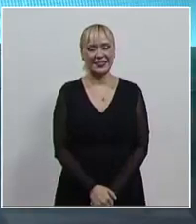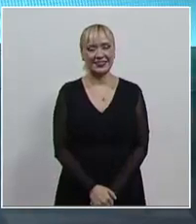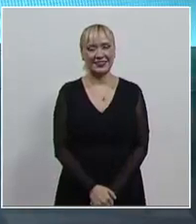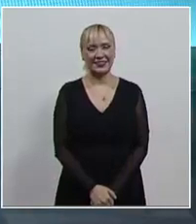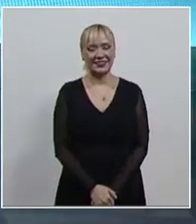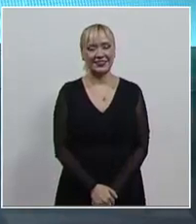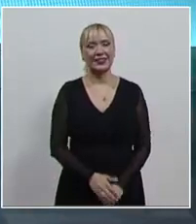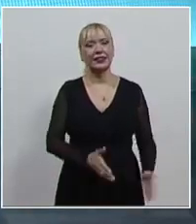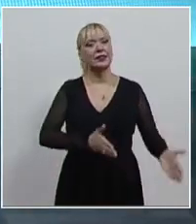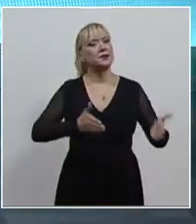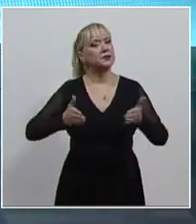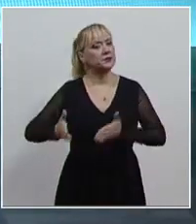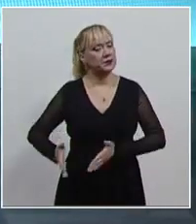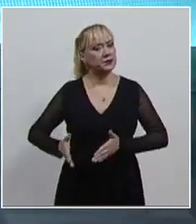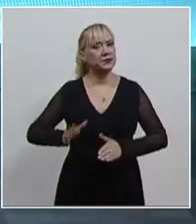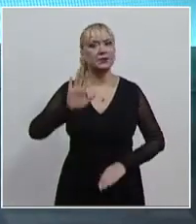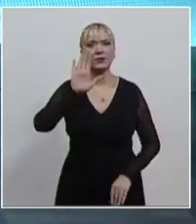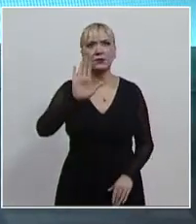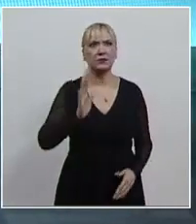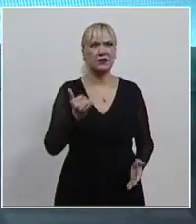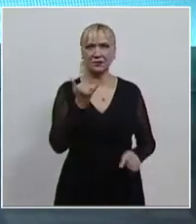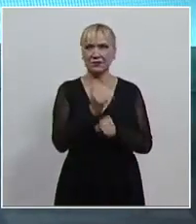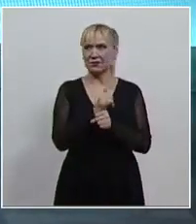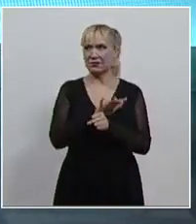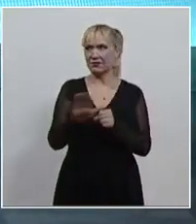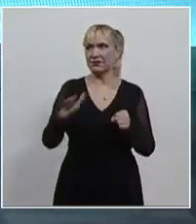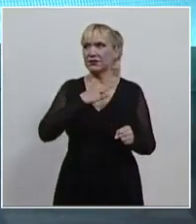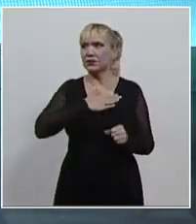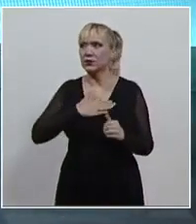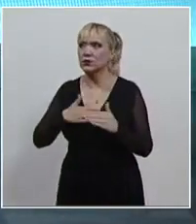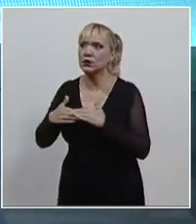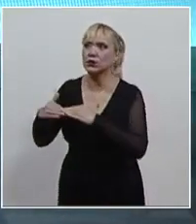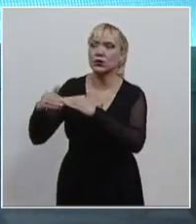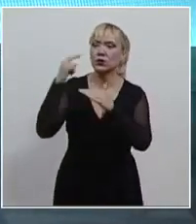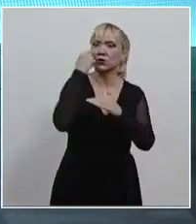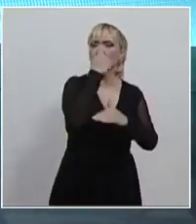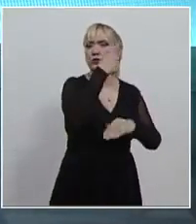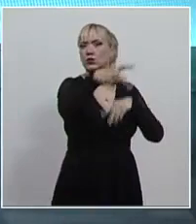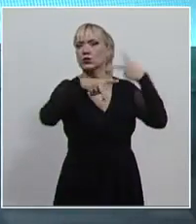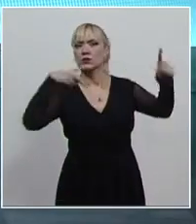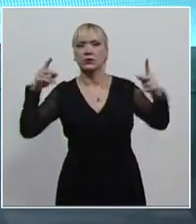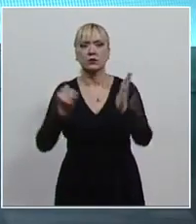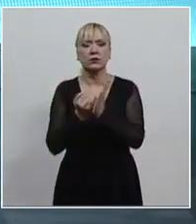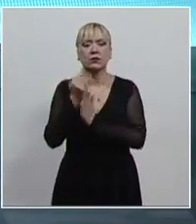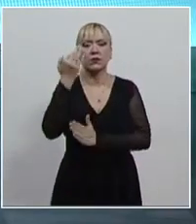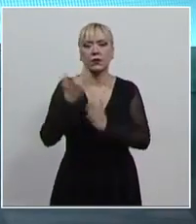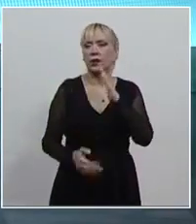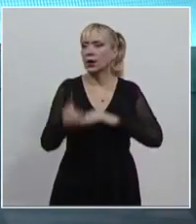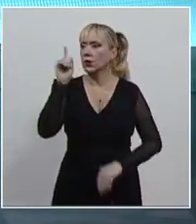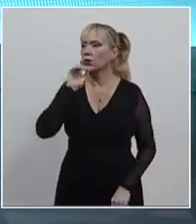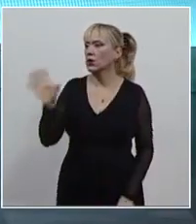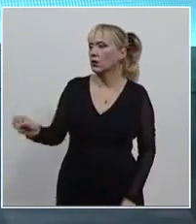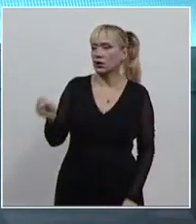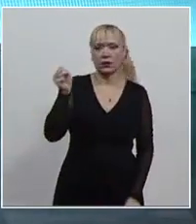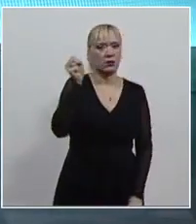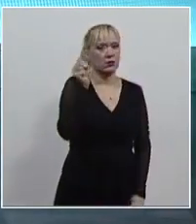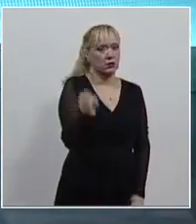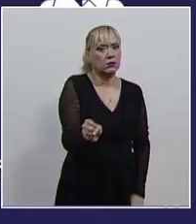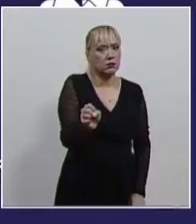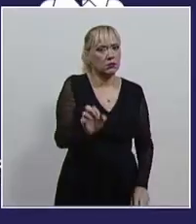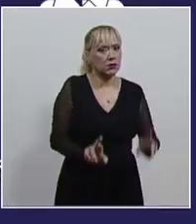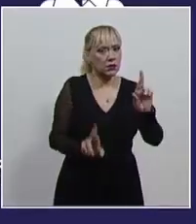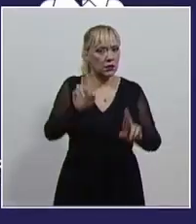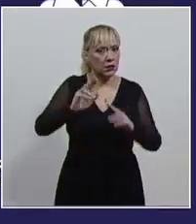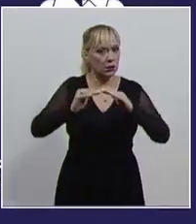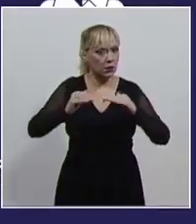En otra información, no se puede concebir una democracia sin la participación política de las mujeres en condiciones de igualdad, afirmó